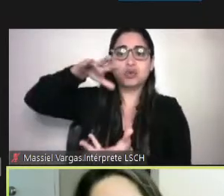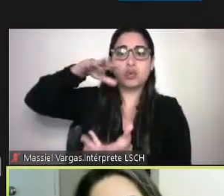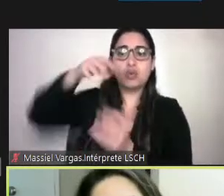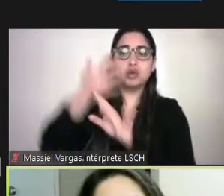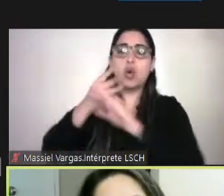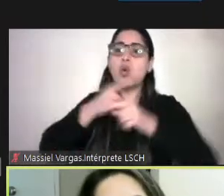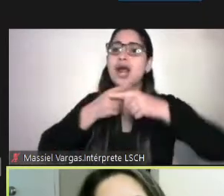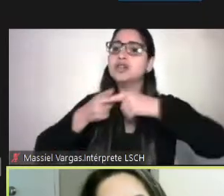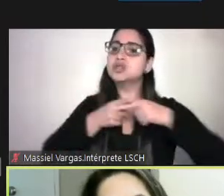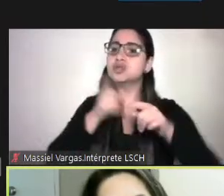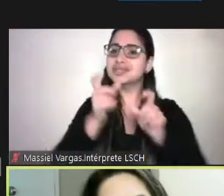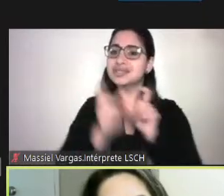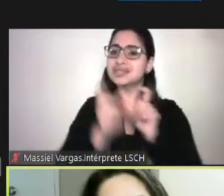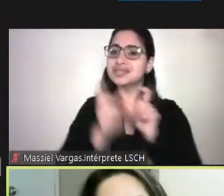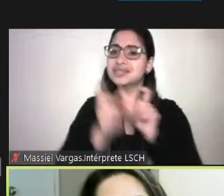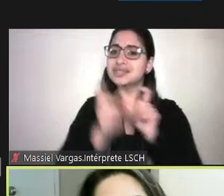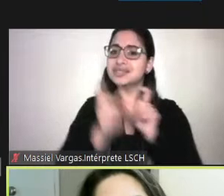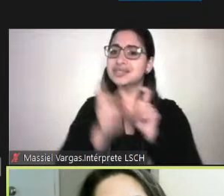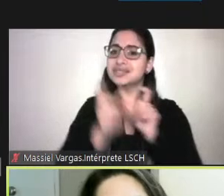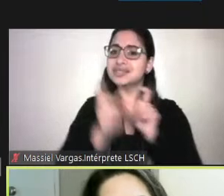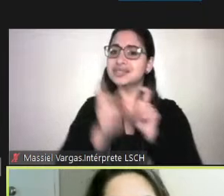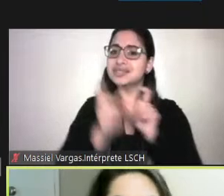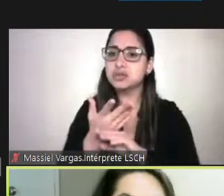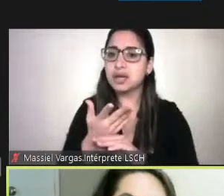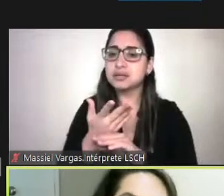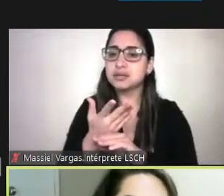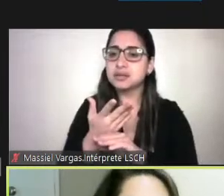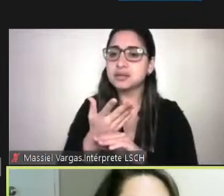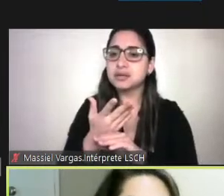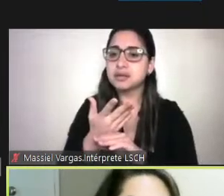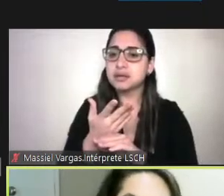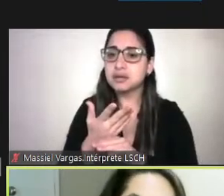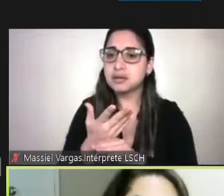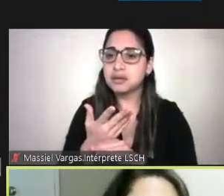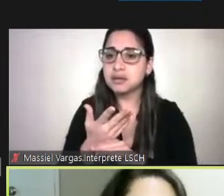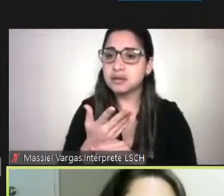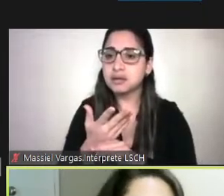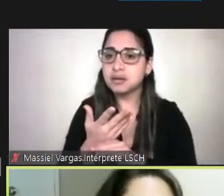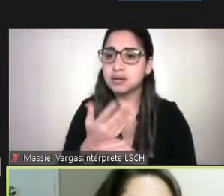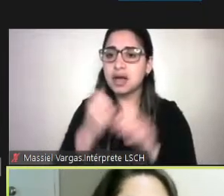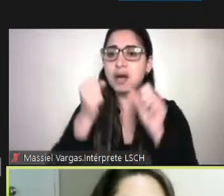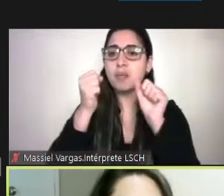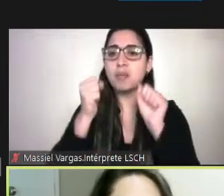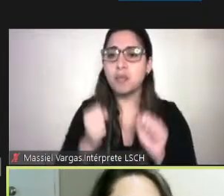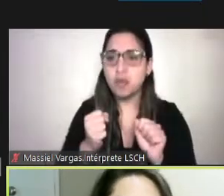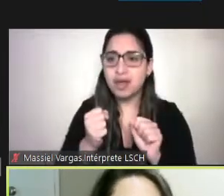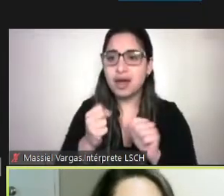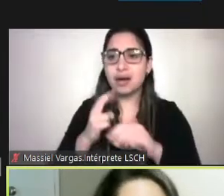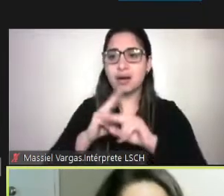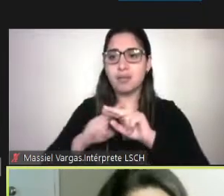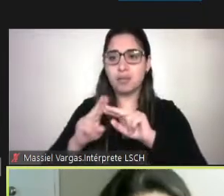sociedad donde todos seamos considerados, donde todos podamos ejercer los derechos. ¿Ya?